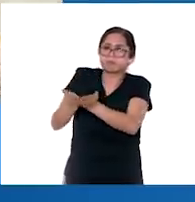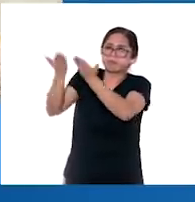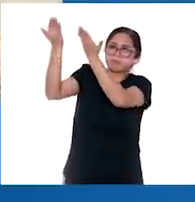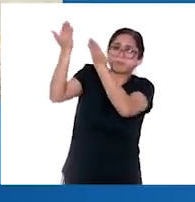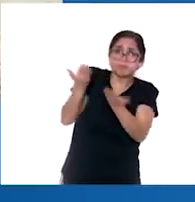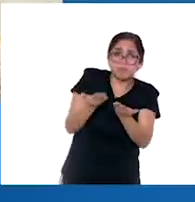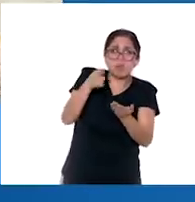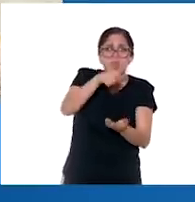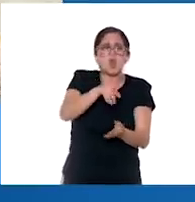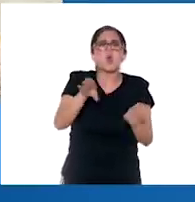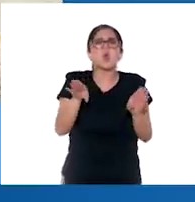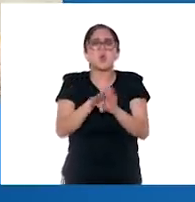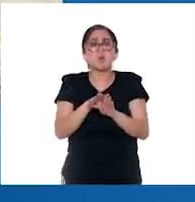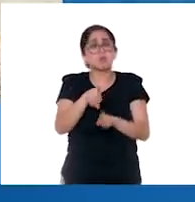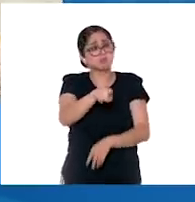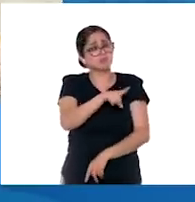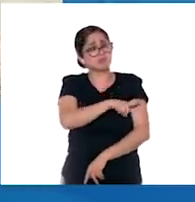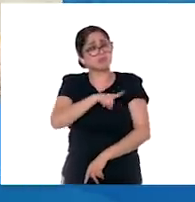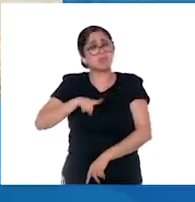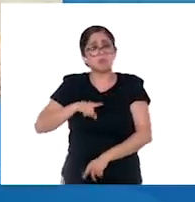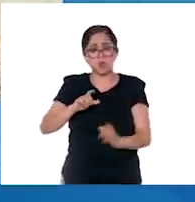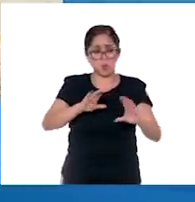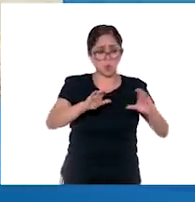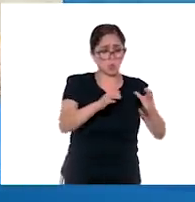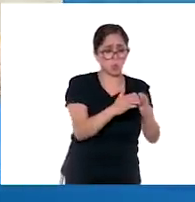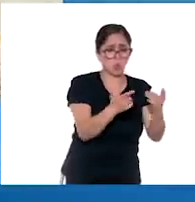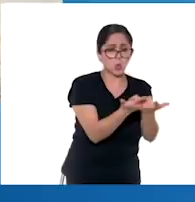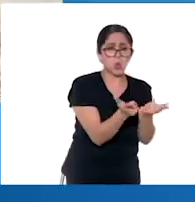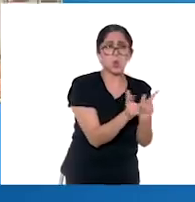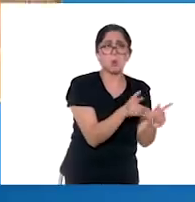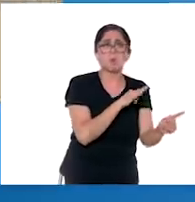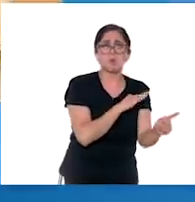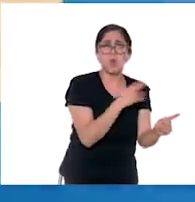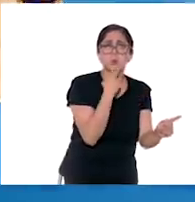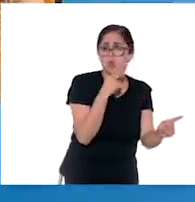a estos lujos estaba limitado a un pequeño grupo privilegiado.